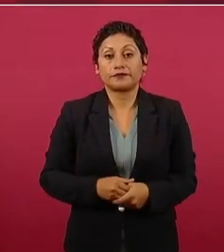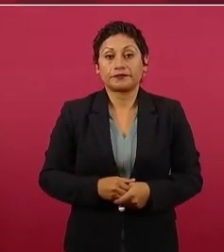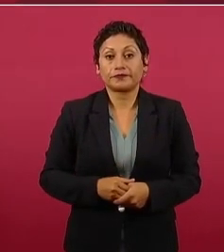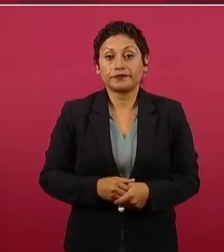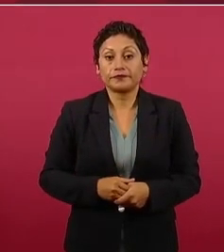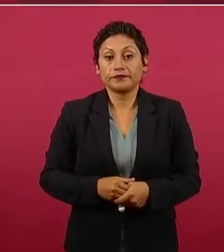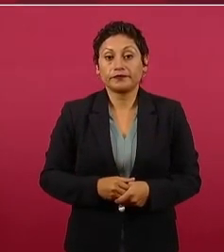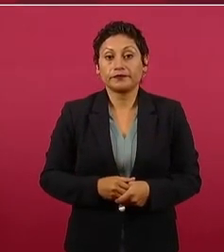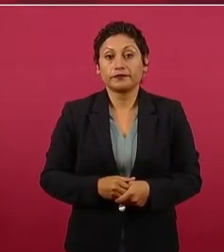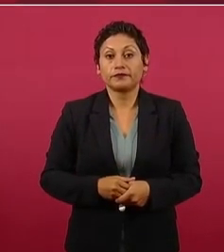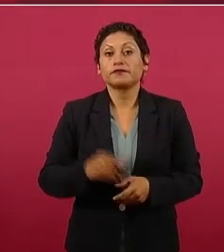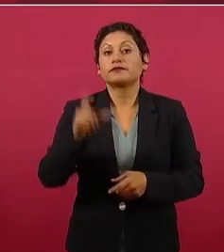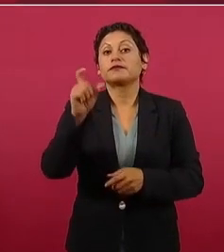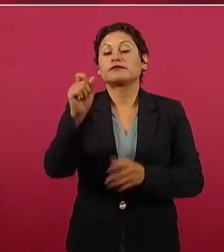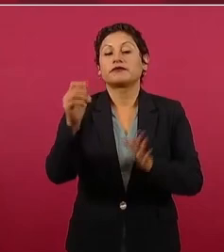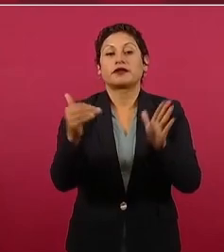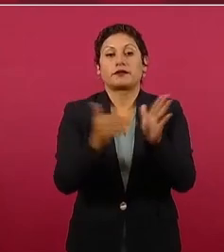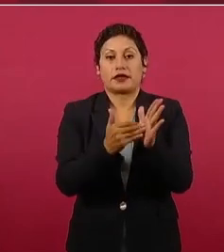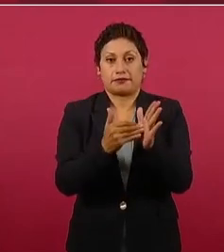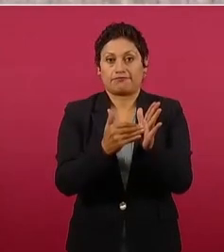20 mil